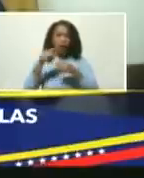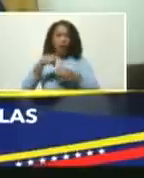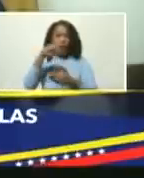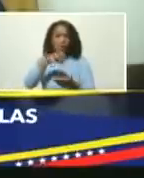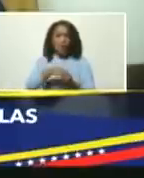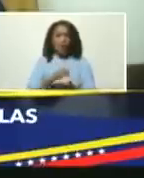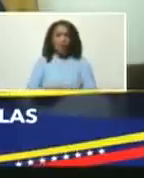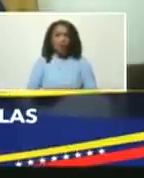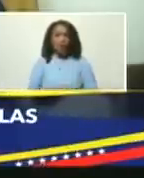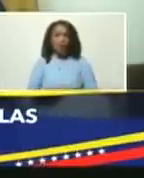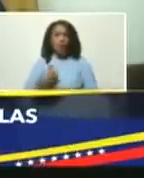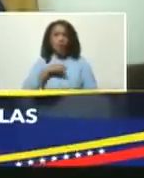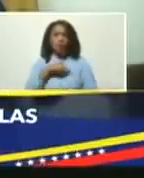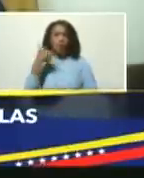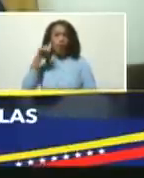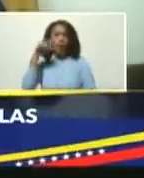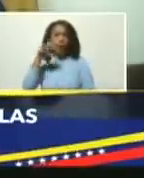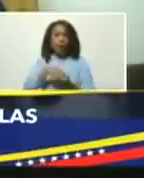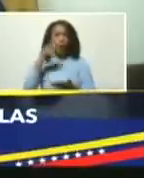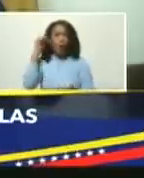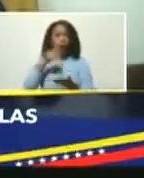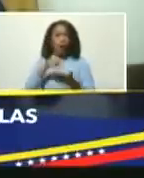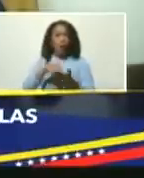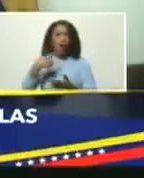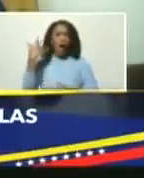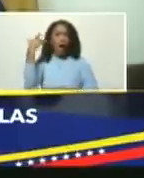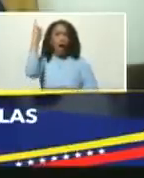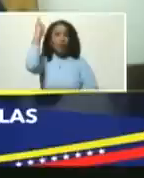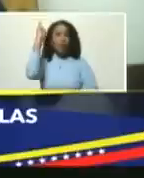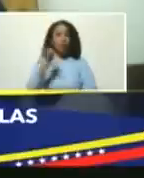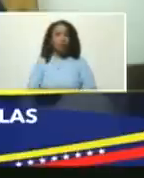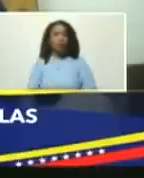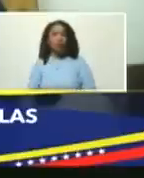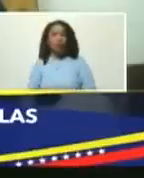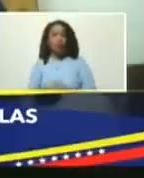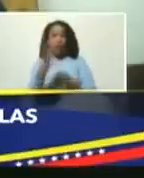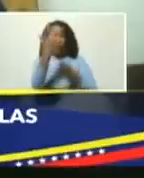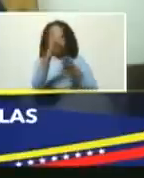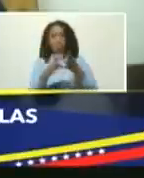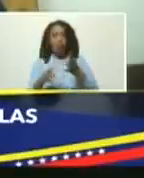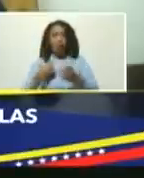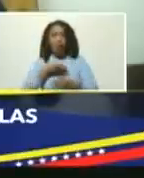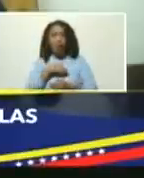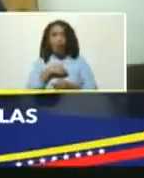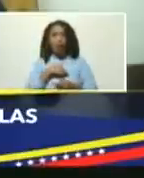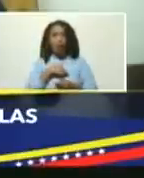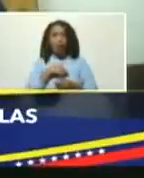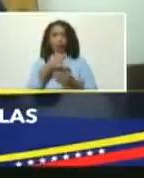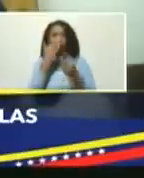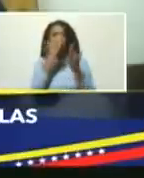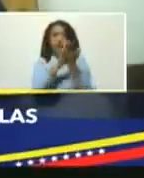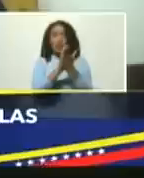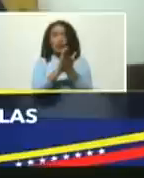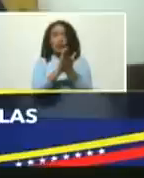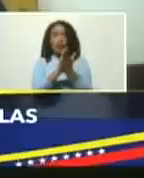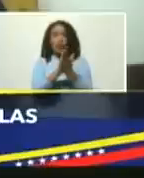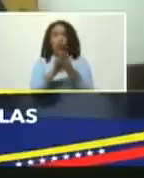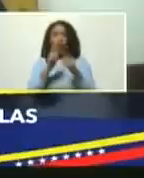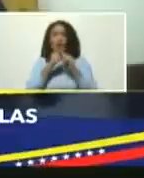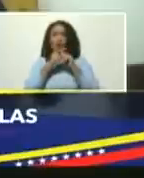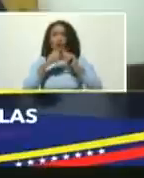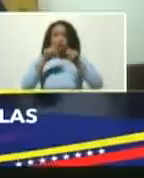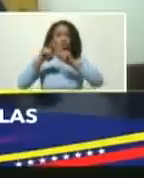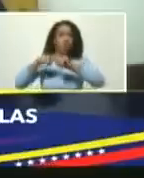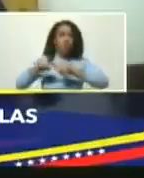nosotros en el estado carabobo tenemos una característica de nuestro eje costero multimodal